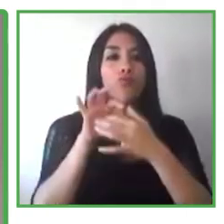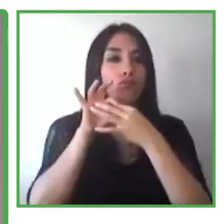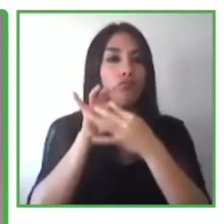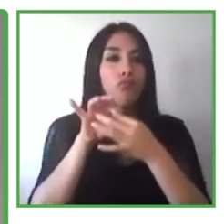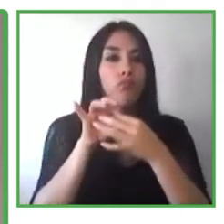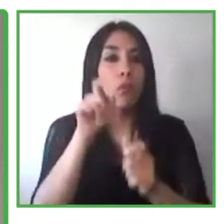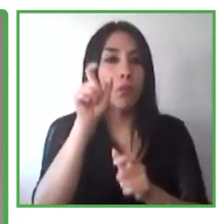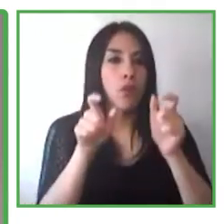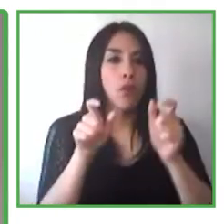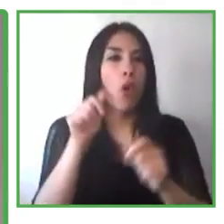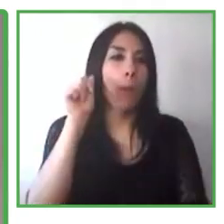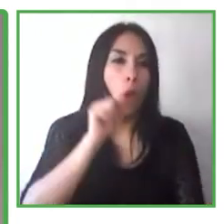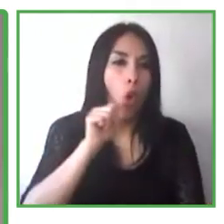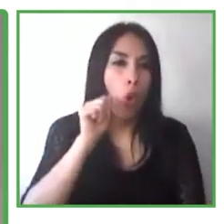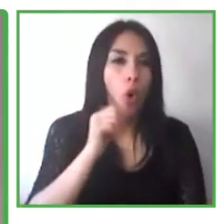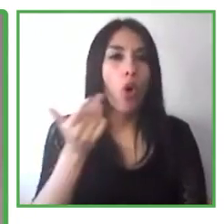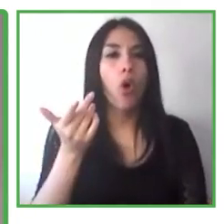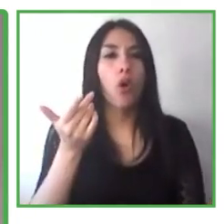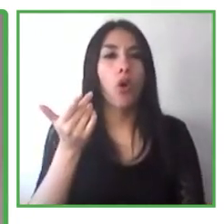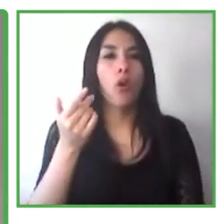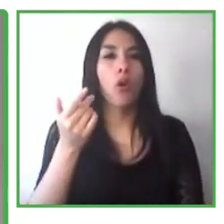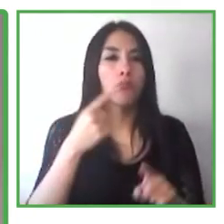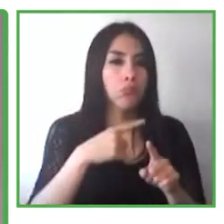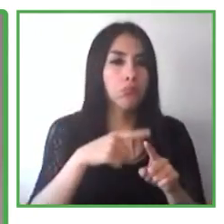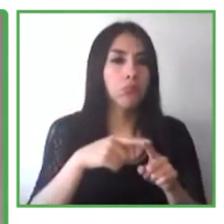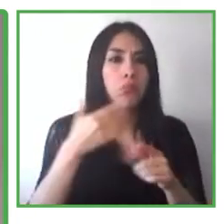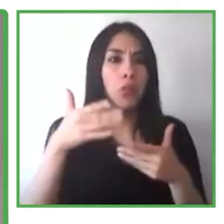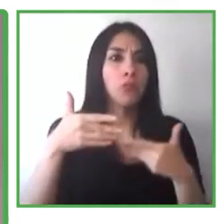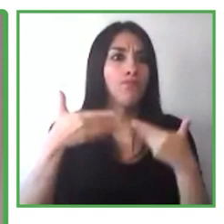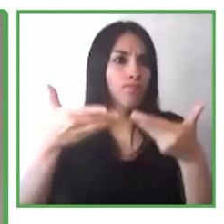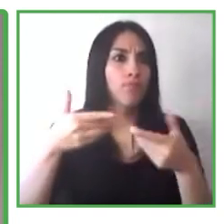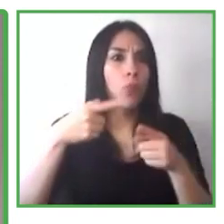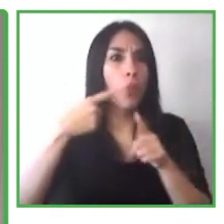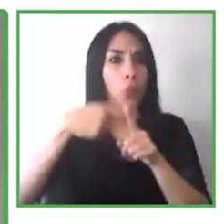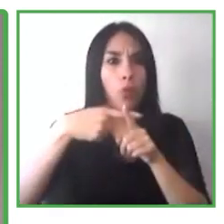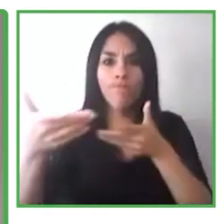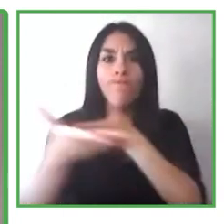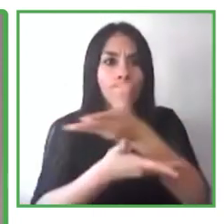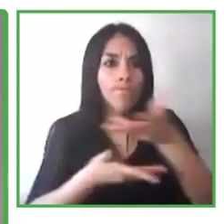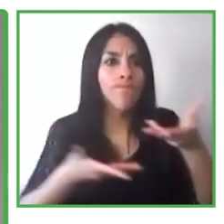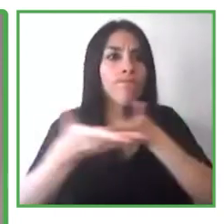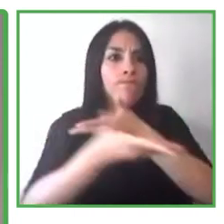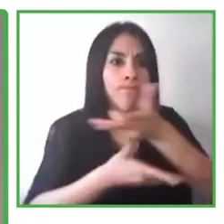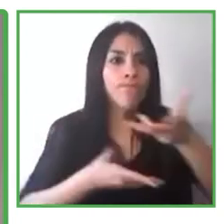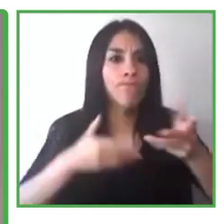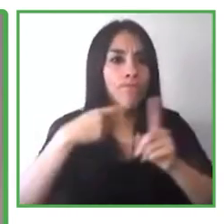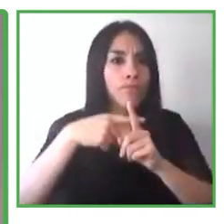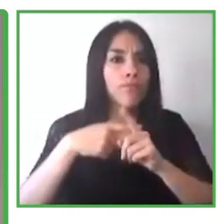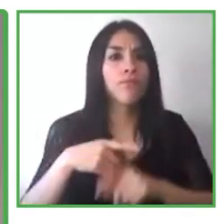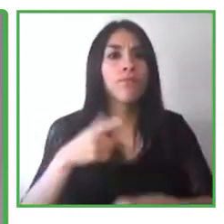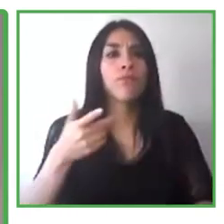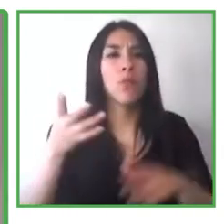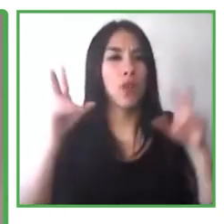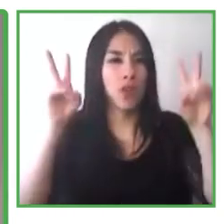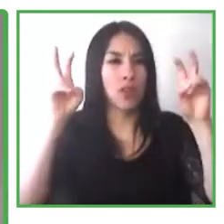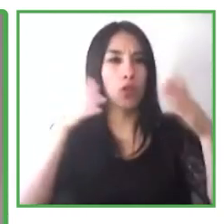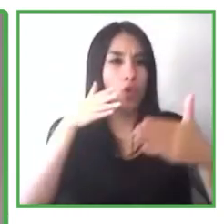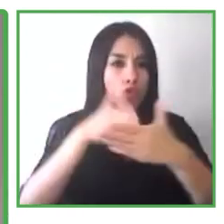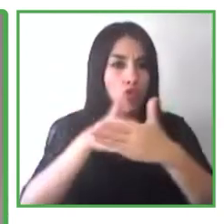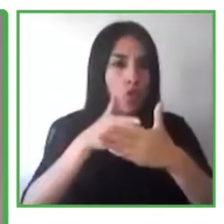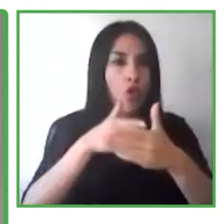¿Qué es lo que vamos a hablar de lo que estás hablando tú respecto a las barreras del empleo y algunas de las cosas que están haciendo ustedes? Cuéntanos, Jessica.